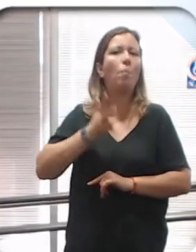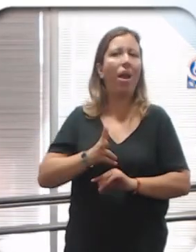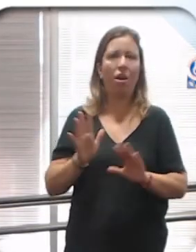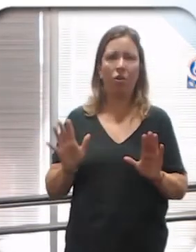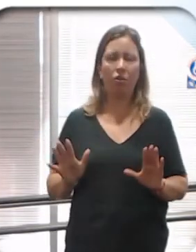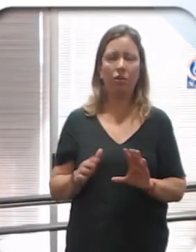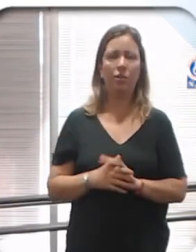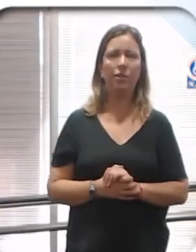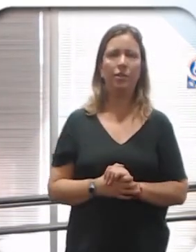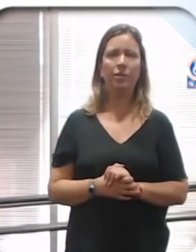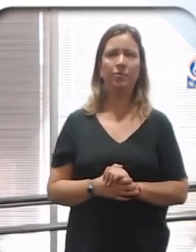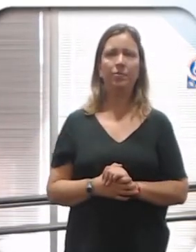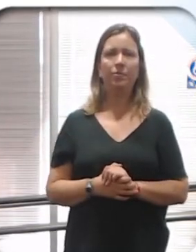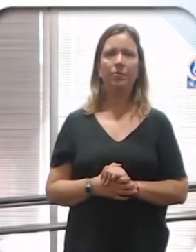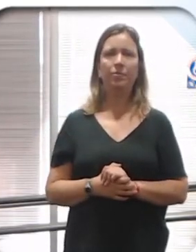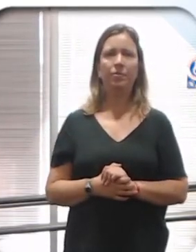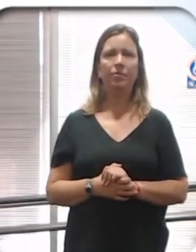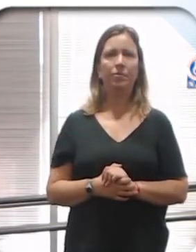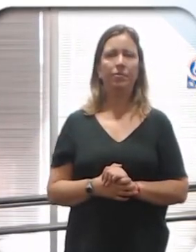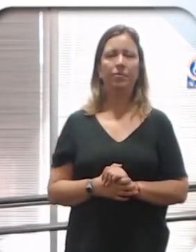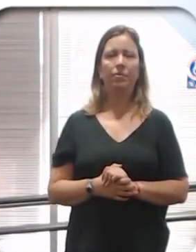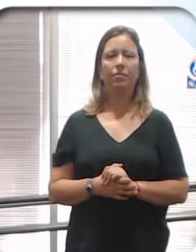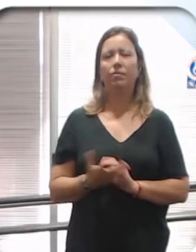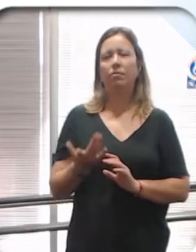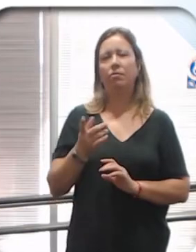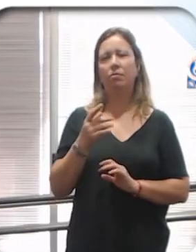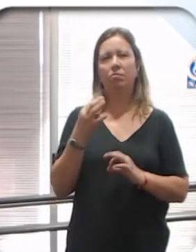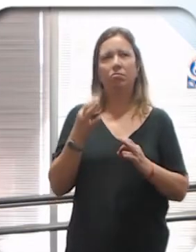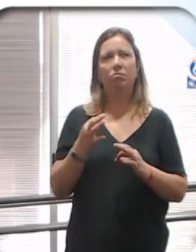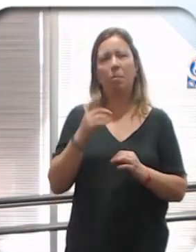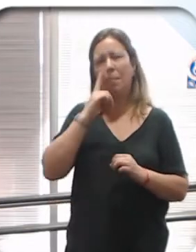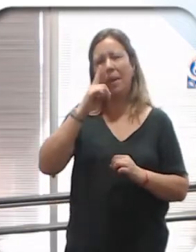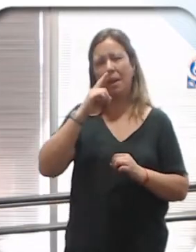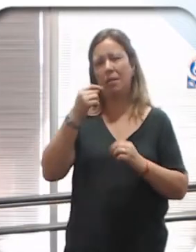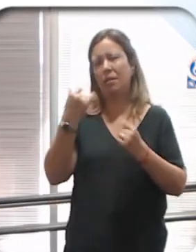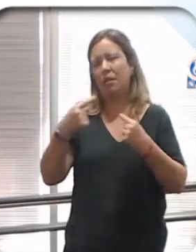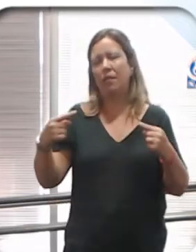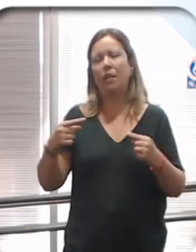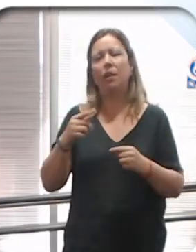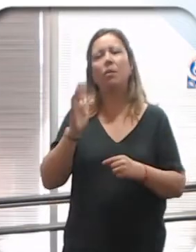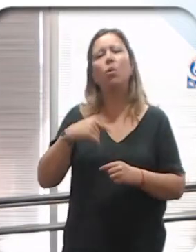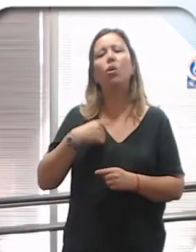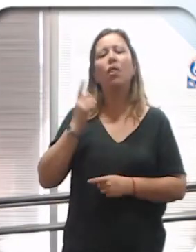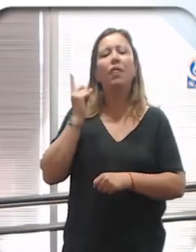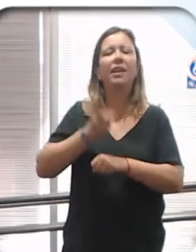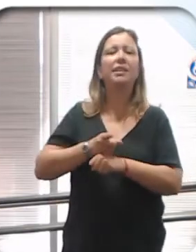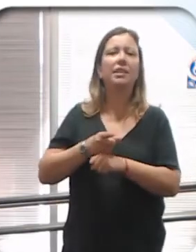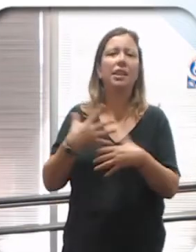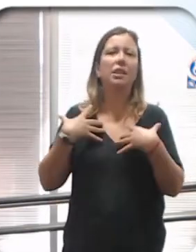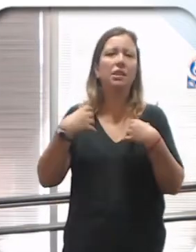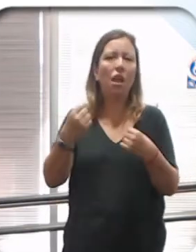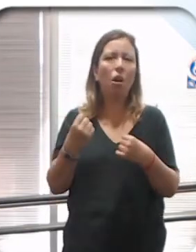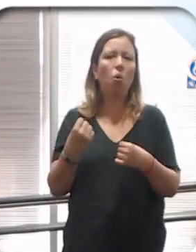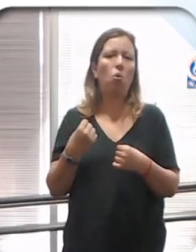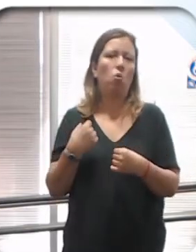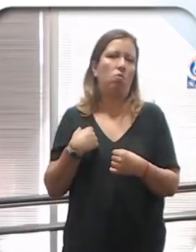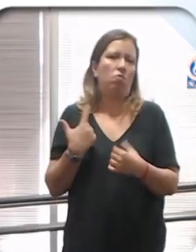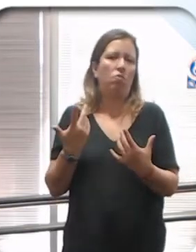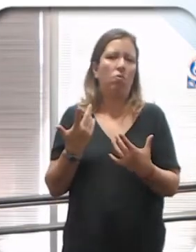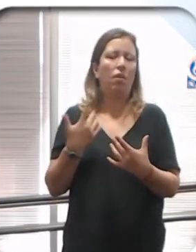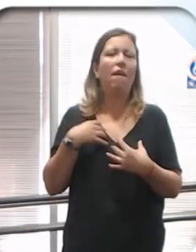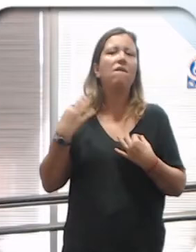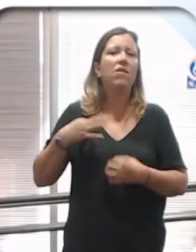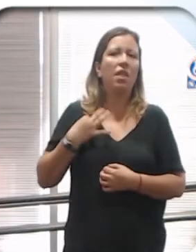humano. Miles. En realidad son diez. Miles no. Decidir sobre tu salud, tu vida, tu cuerpo y tu sexualidad.